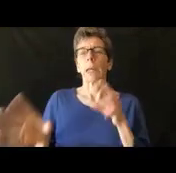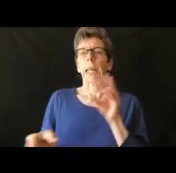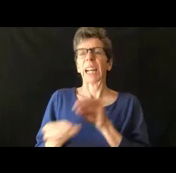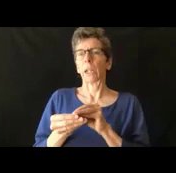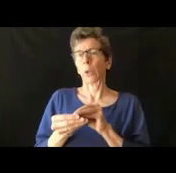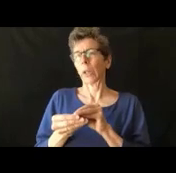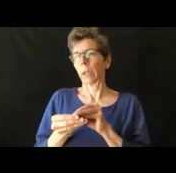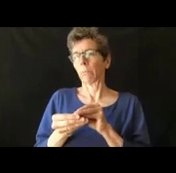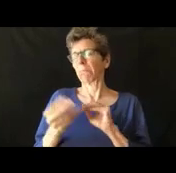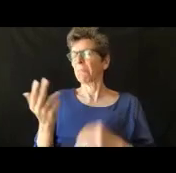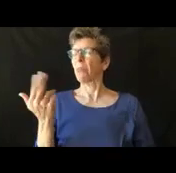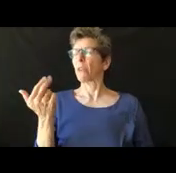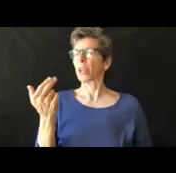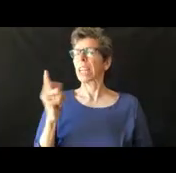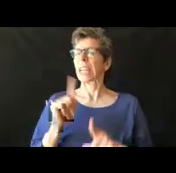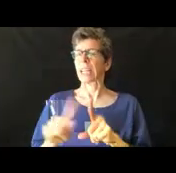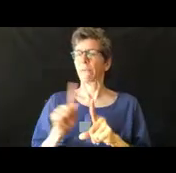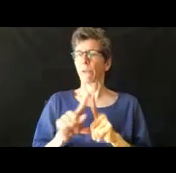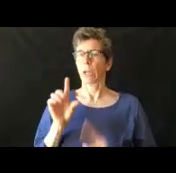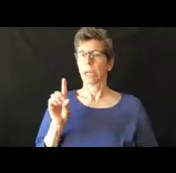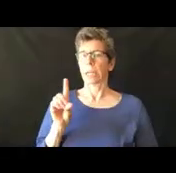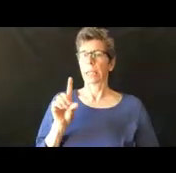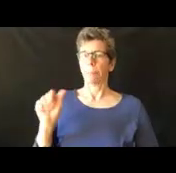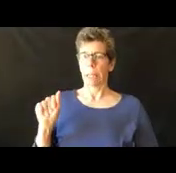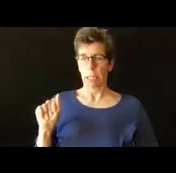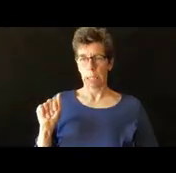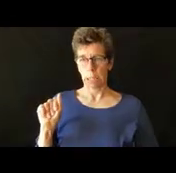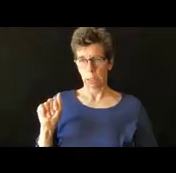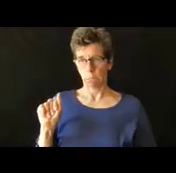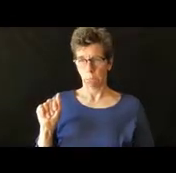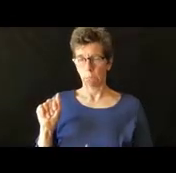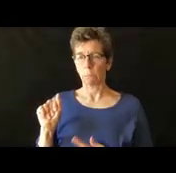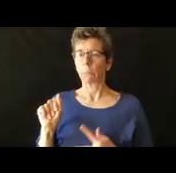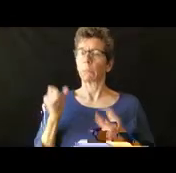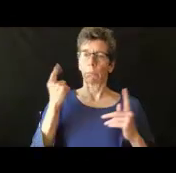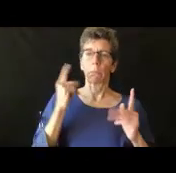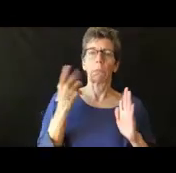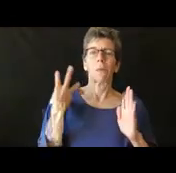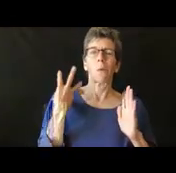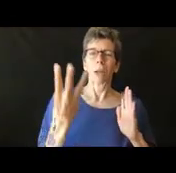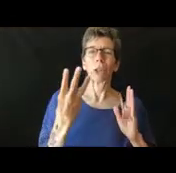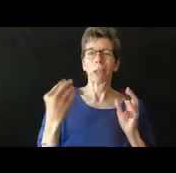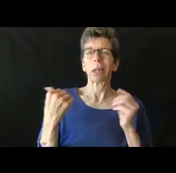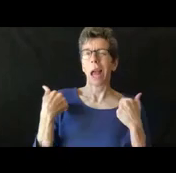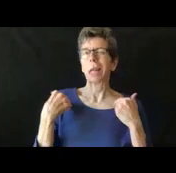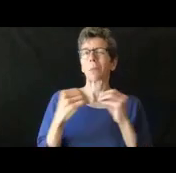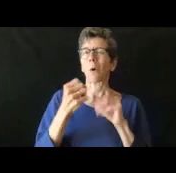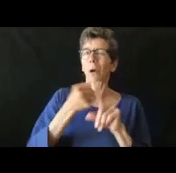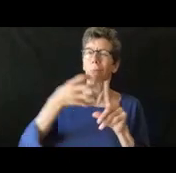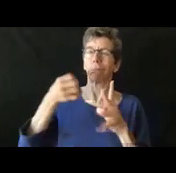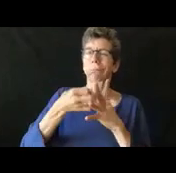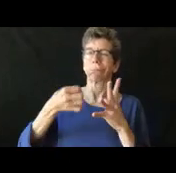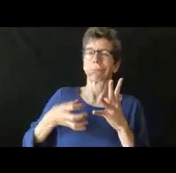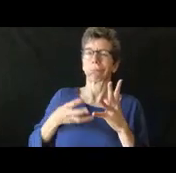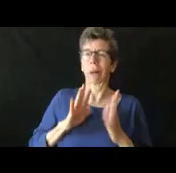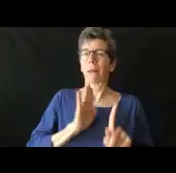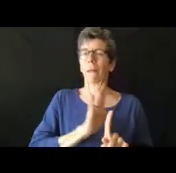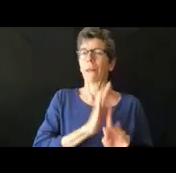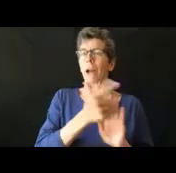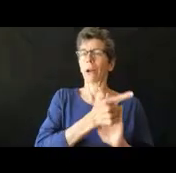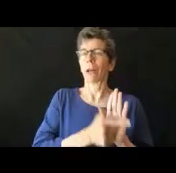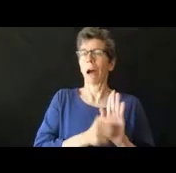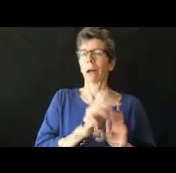discapacidades que las reglas de Washington también abordan en más detalle en el WAC, en el Código